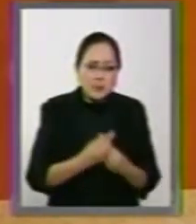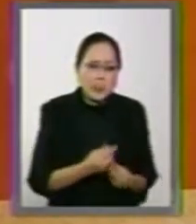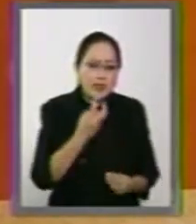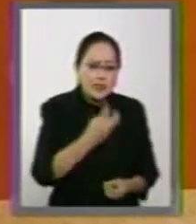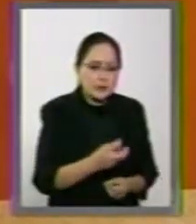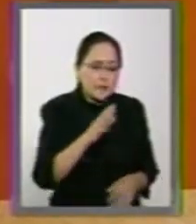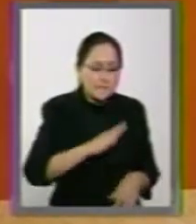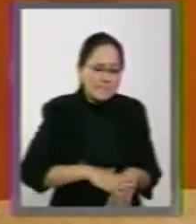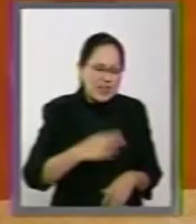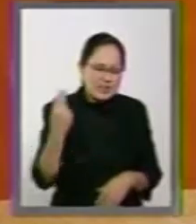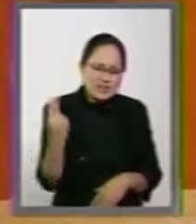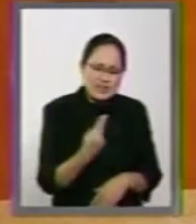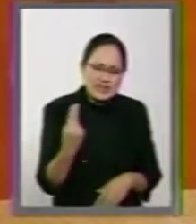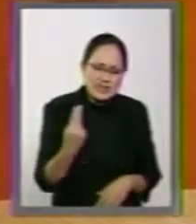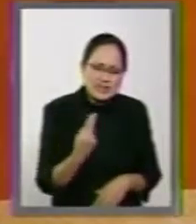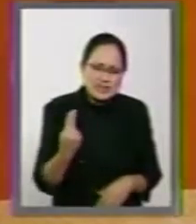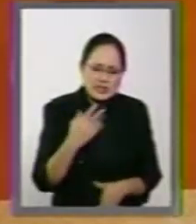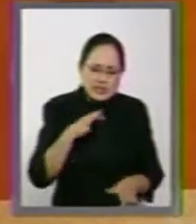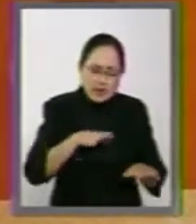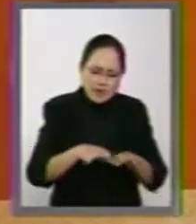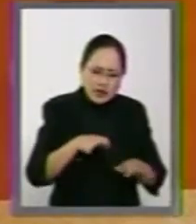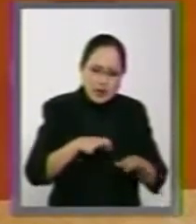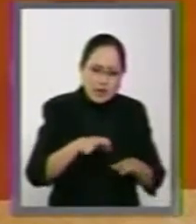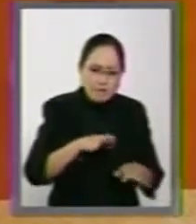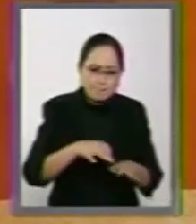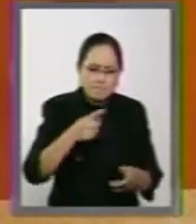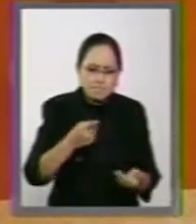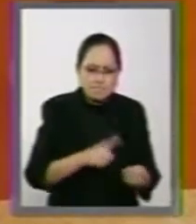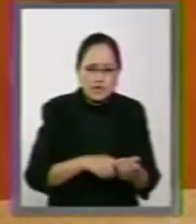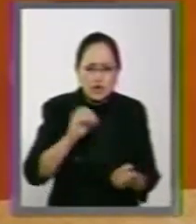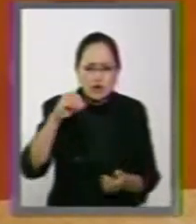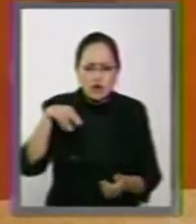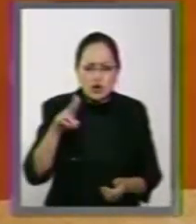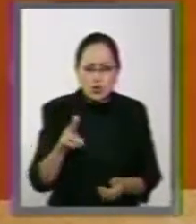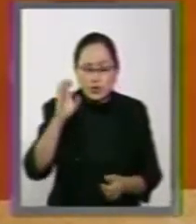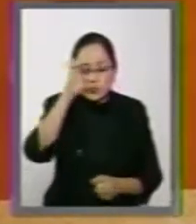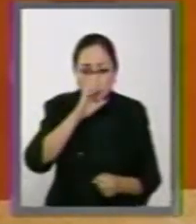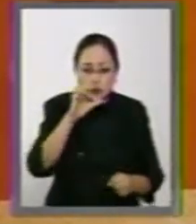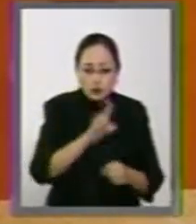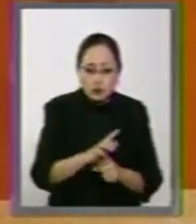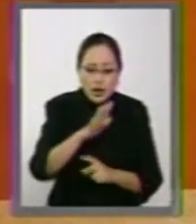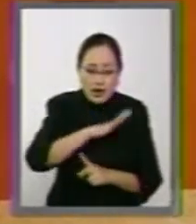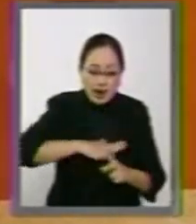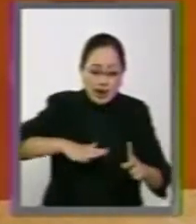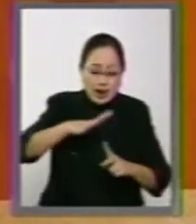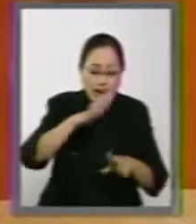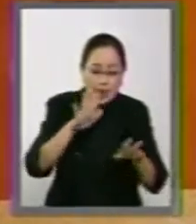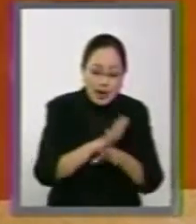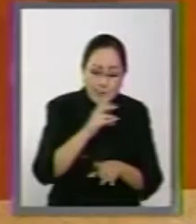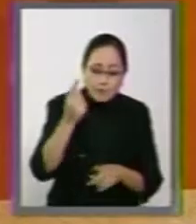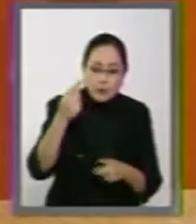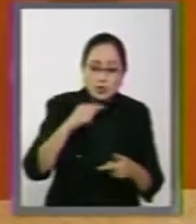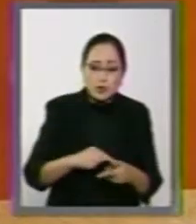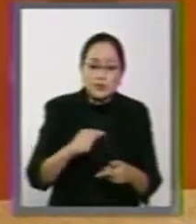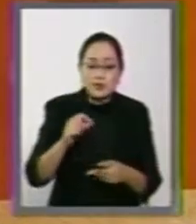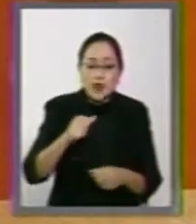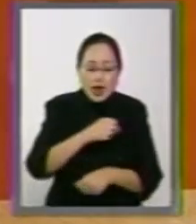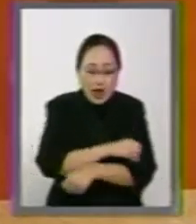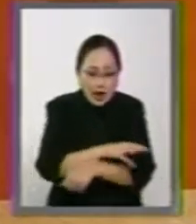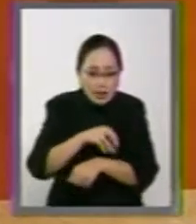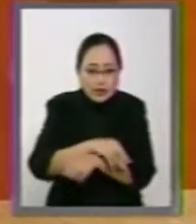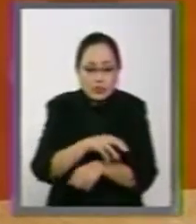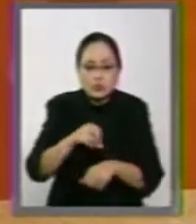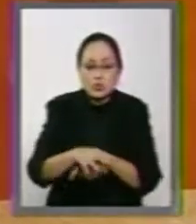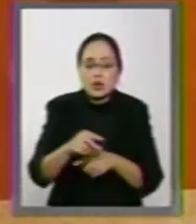que más se requiere trabajar desde el seno de la ONU. La cultura, el cambio climático, la agricultura,